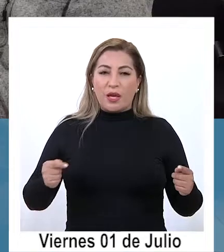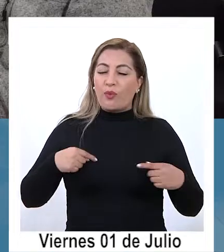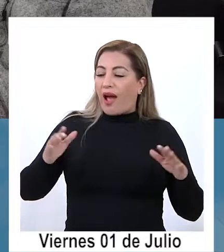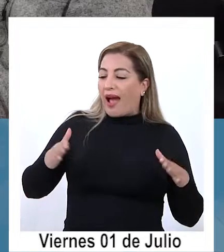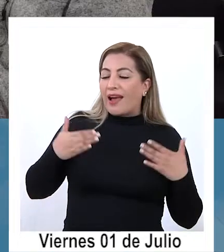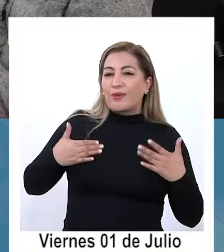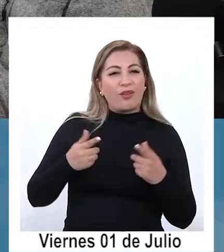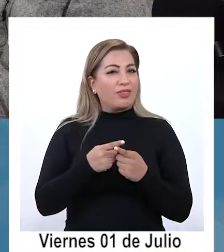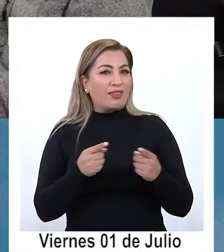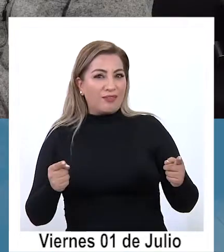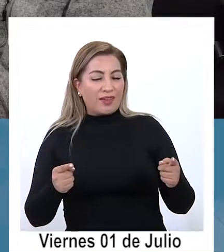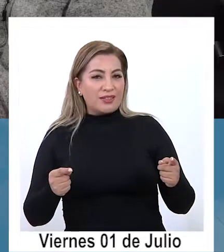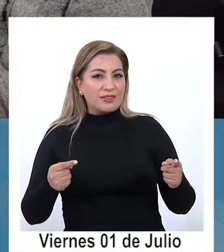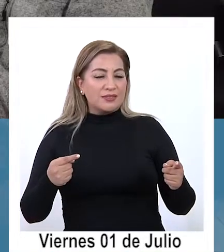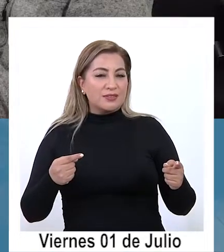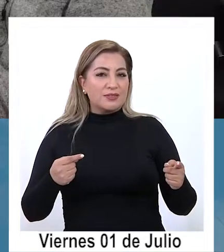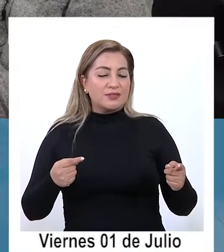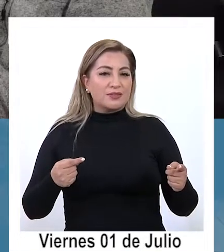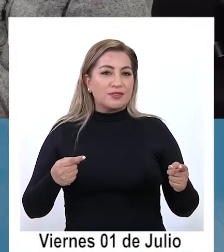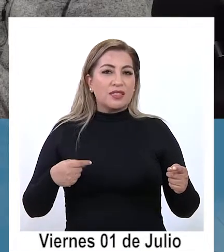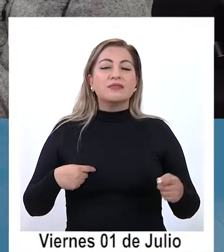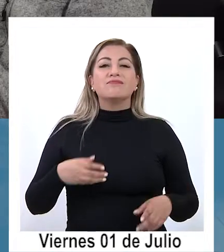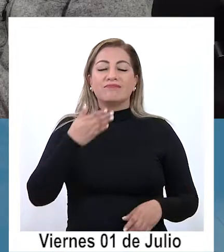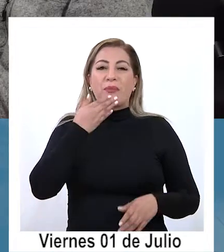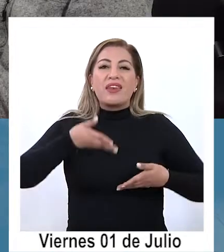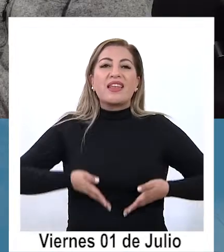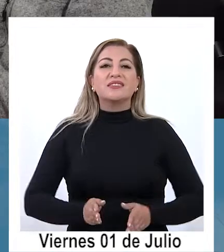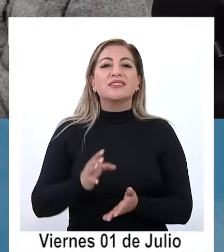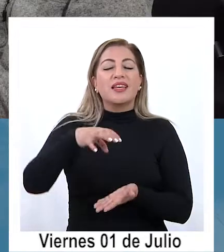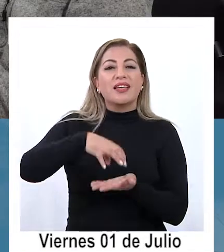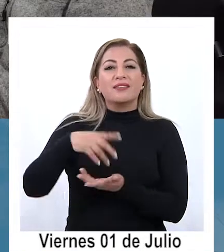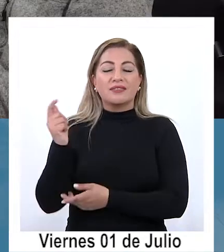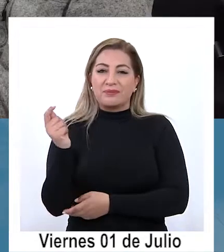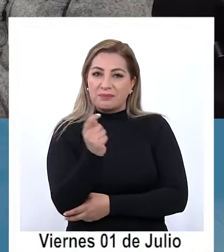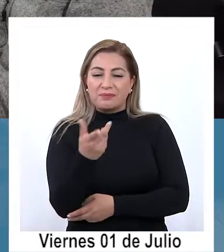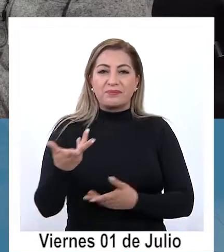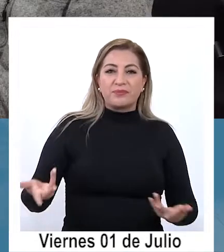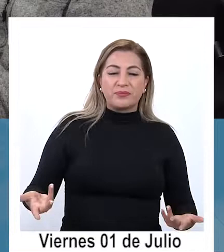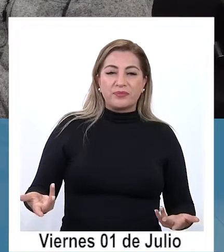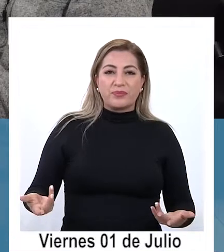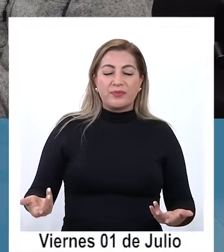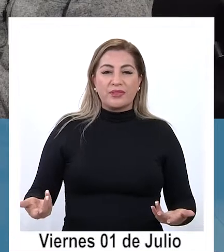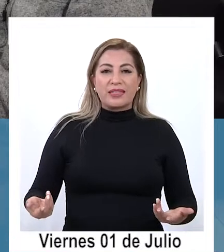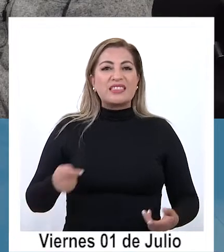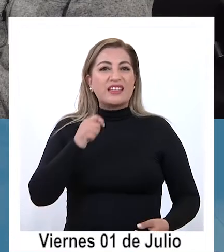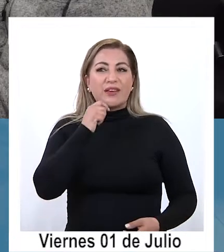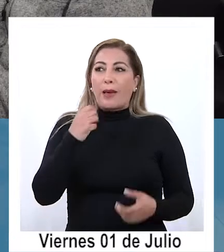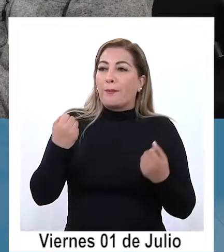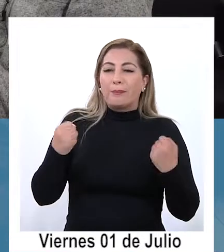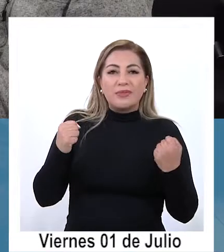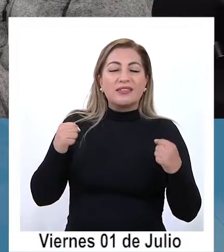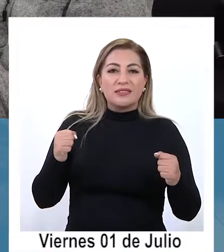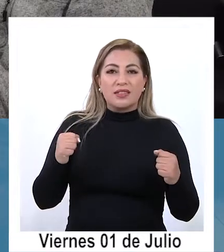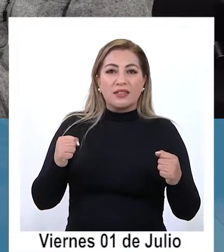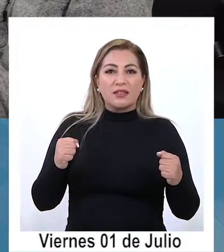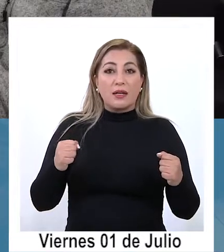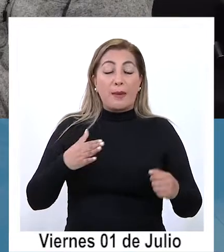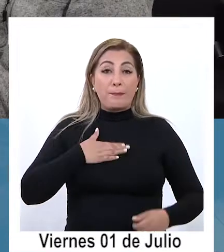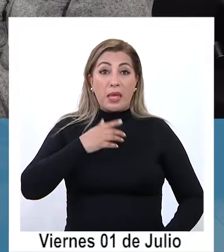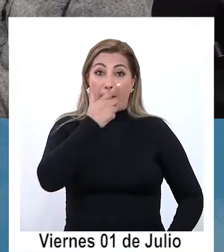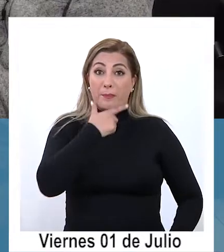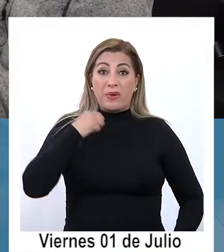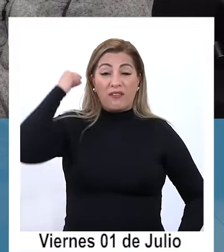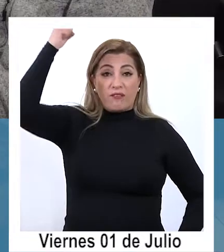ganas distintas venimos del territorio y por lo tanto es poner en la práctica cierto lo que ha dicho nuestro